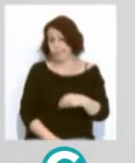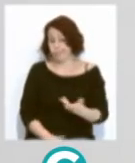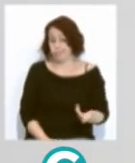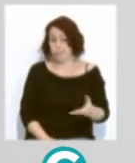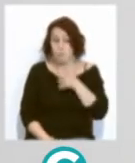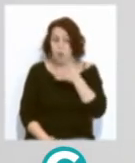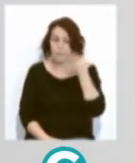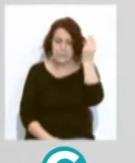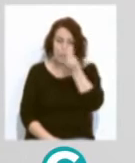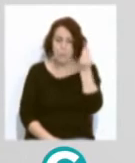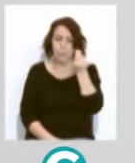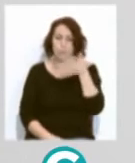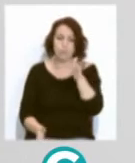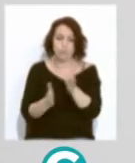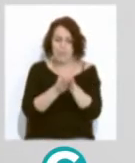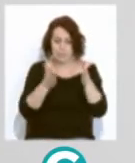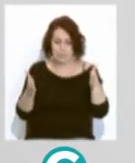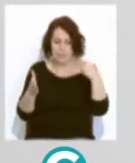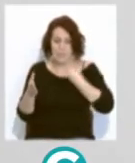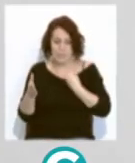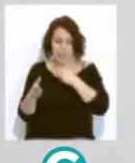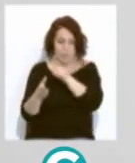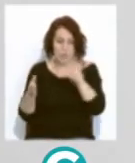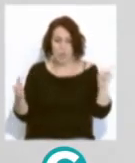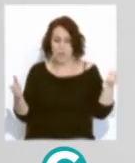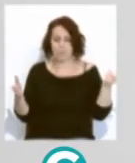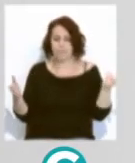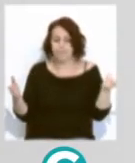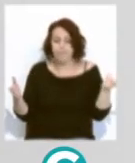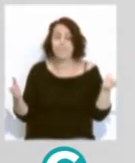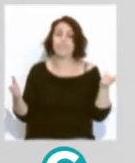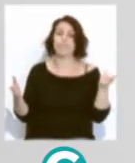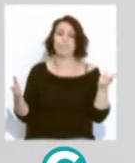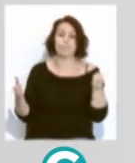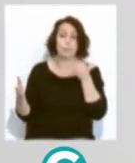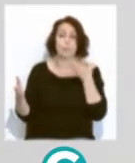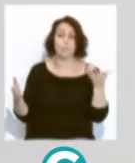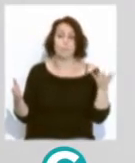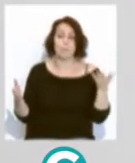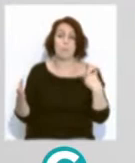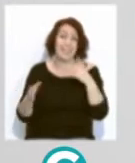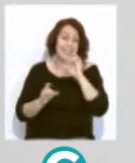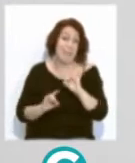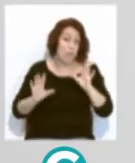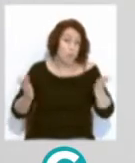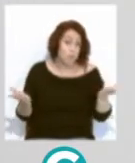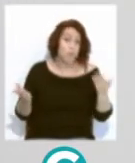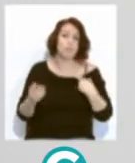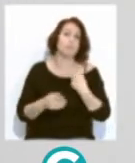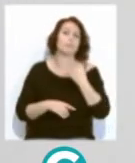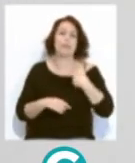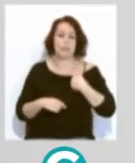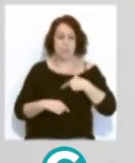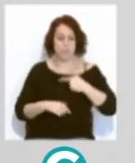porque creemos que es un periodo de la vida de las personas que es delicado, están en la